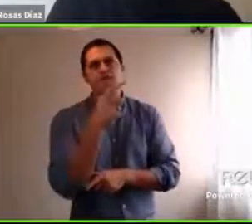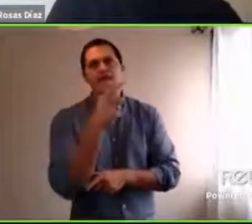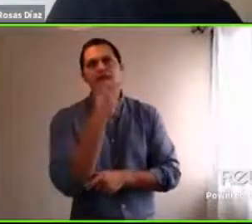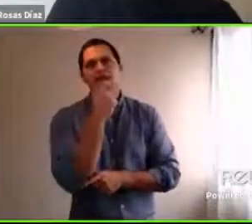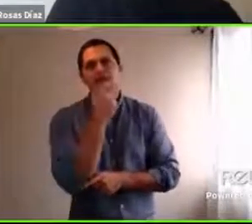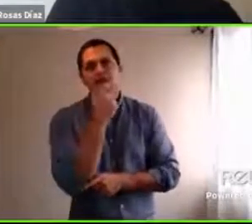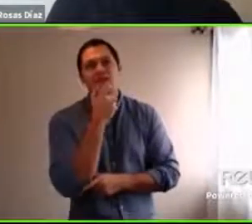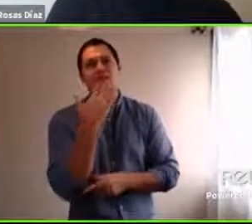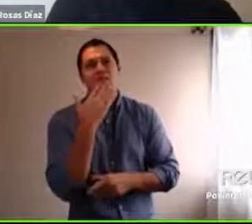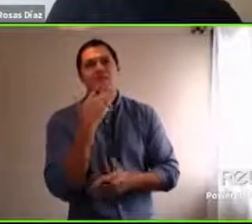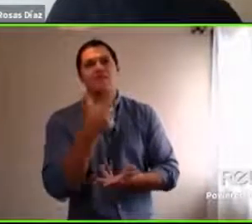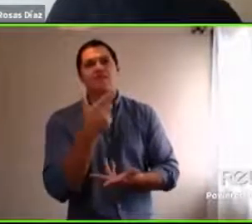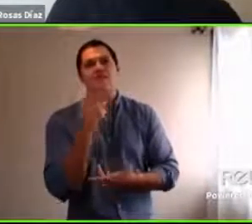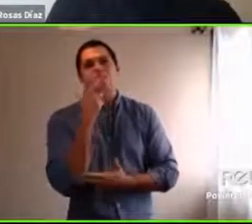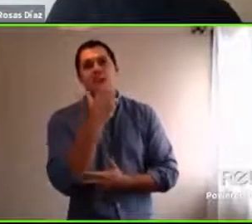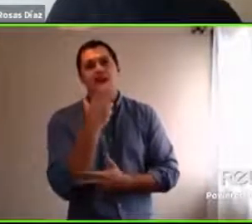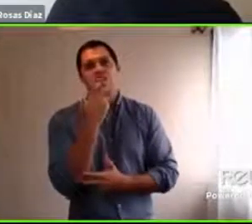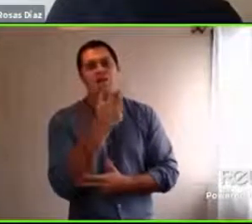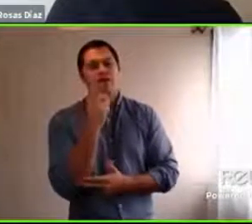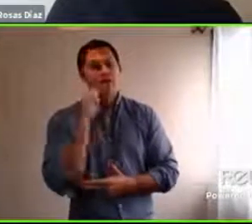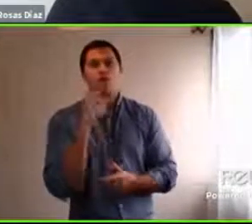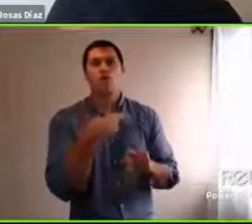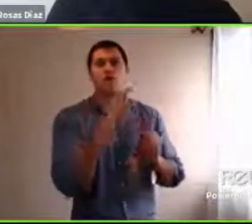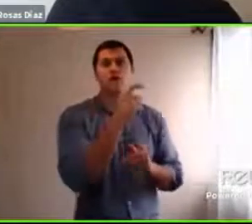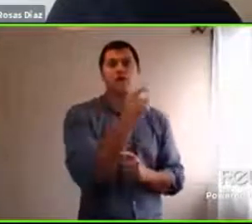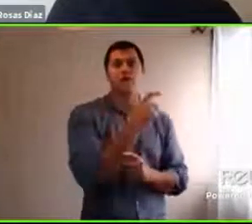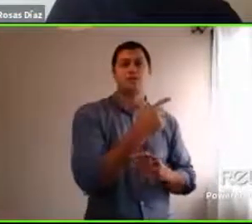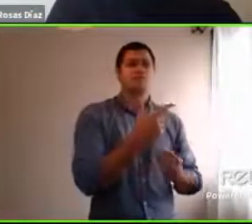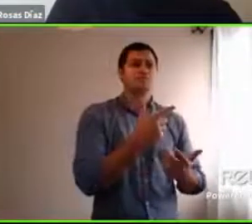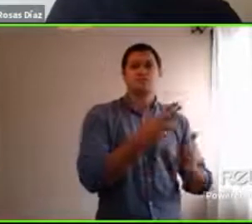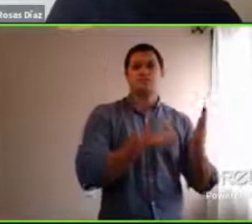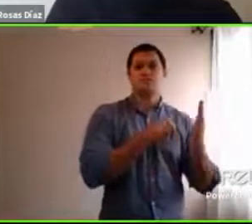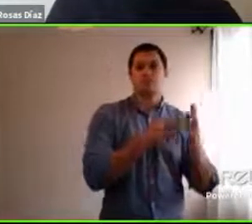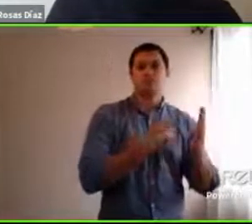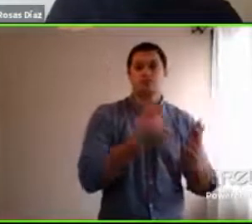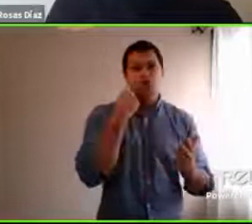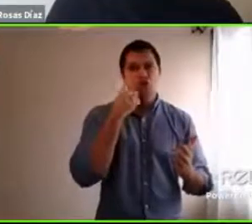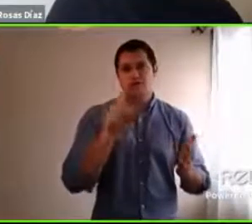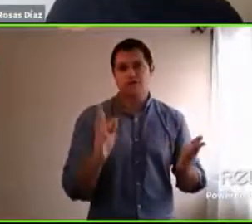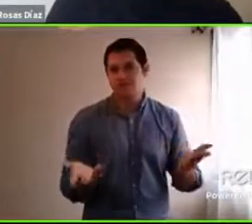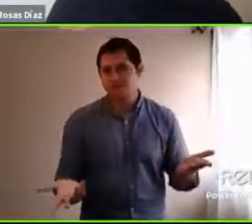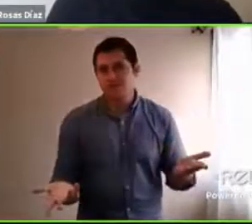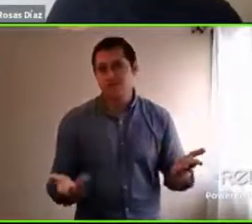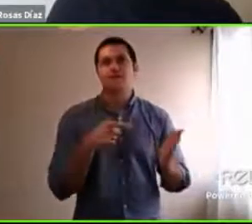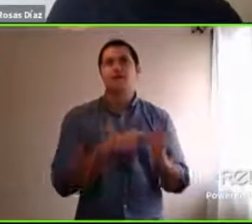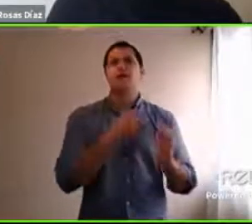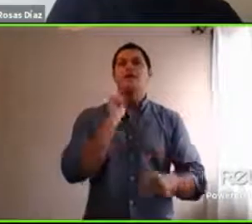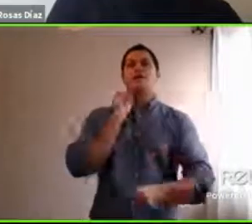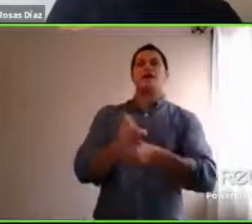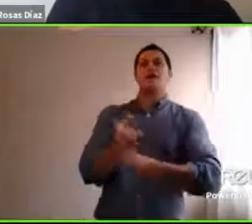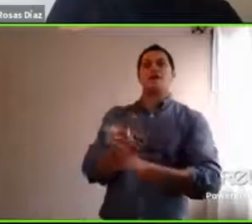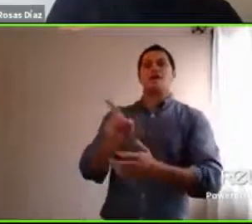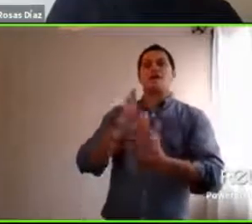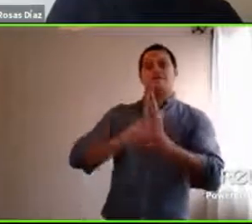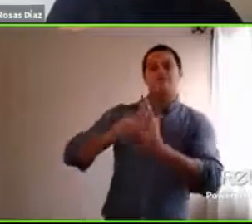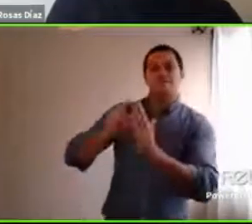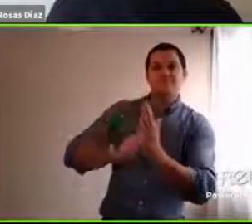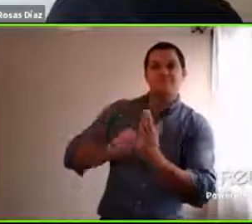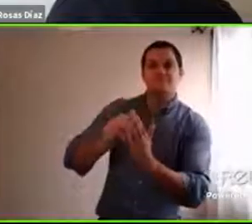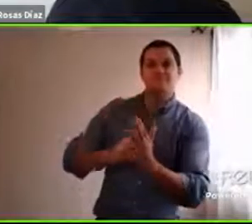llegado a tener una clase, ¿no? Y le mandan actividades, la verdad que no se engancha tanto porque no tiene como, ¿no?